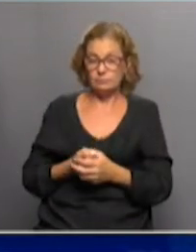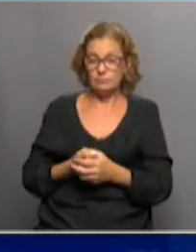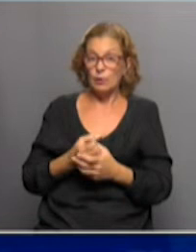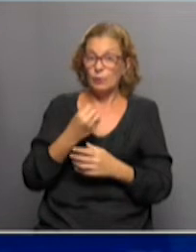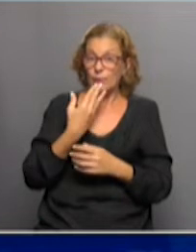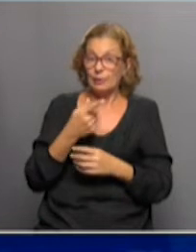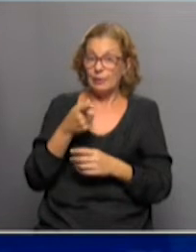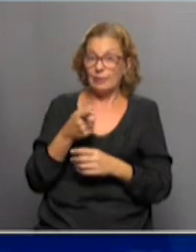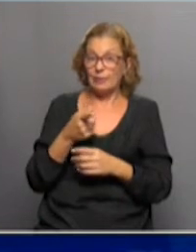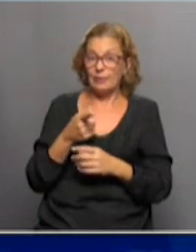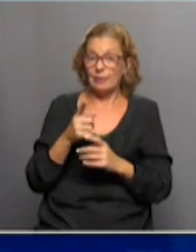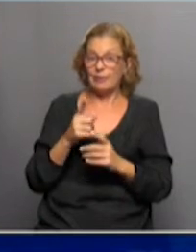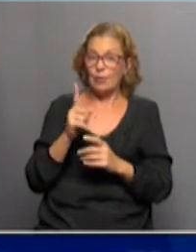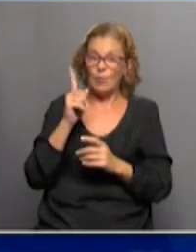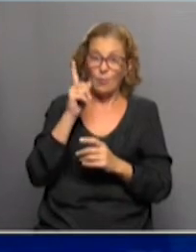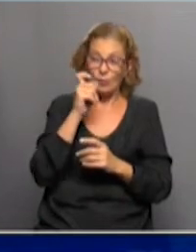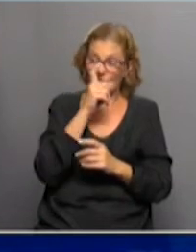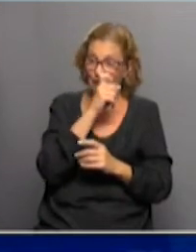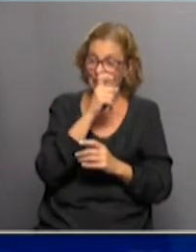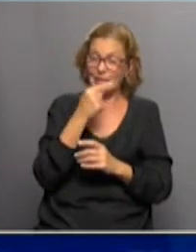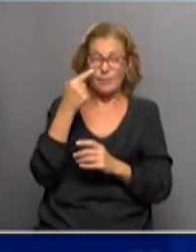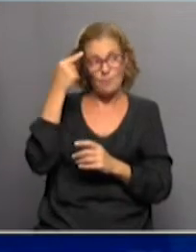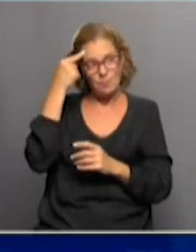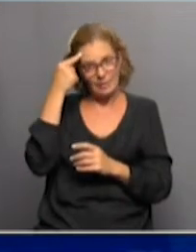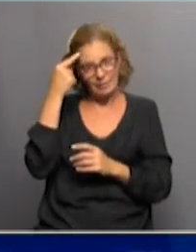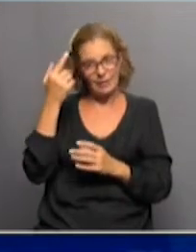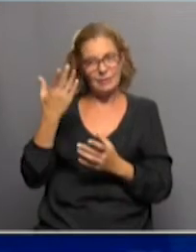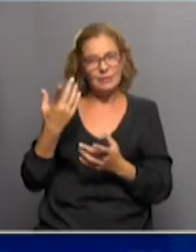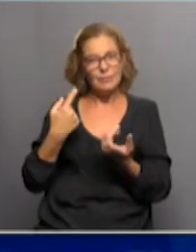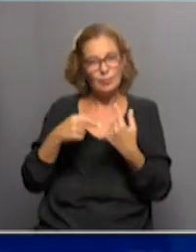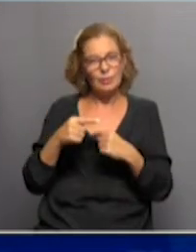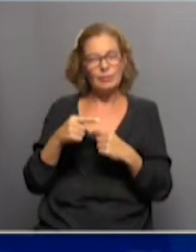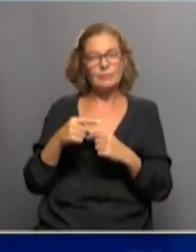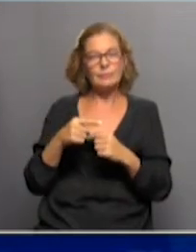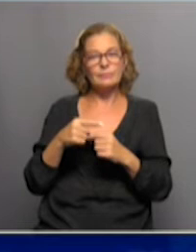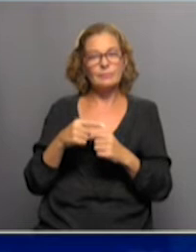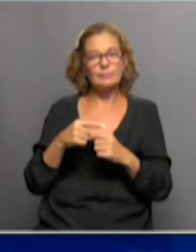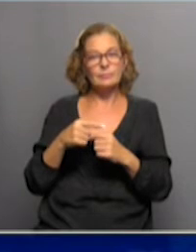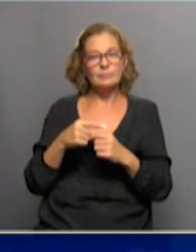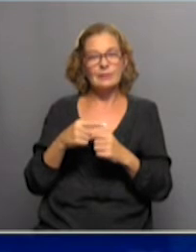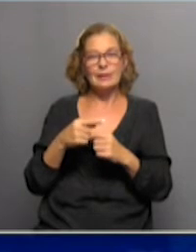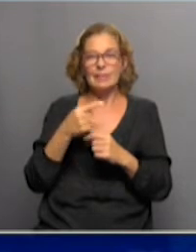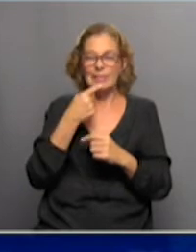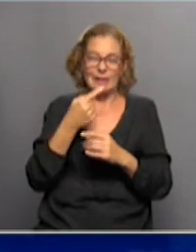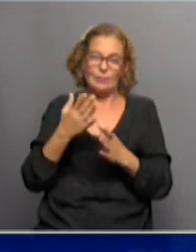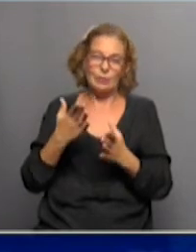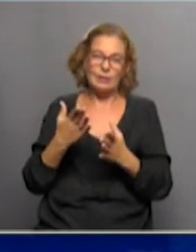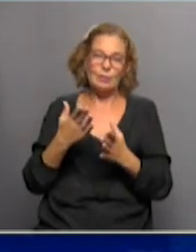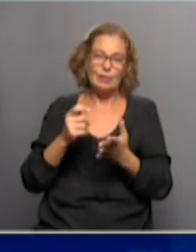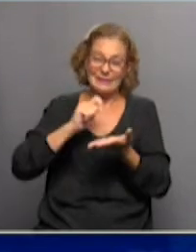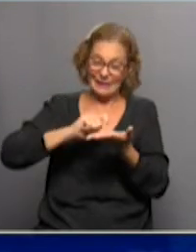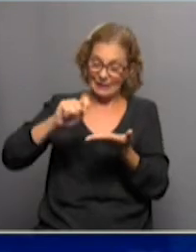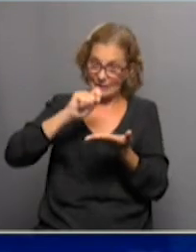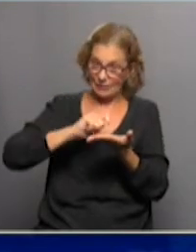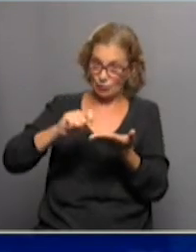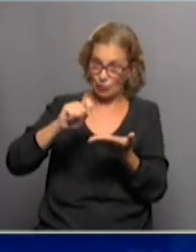Bueno, eso es bastante difícil de predecir y por eso, digamos, lo que está escrito